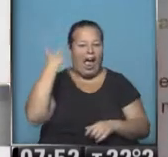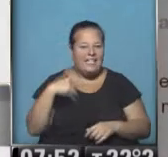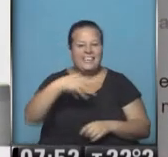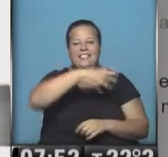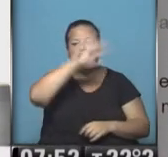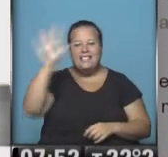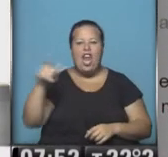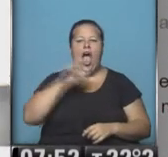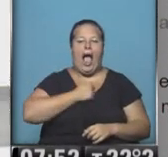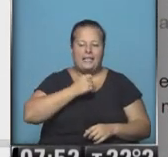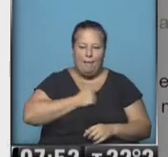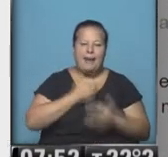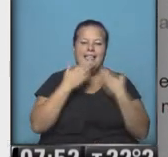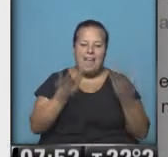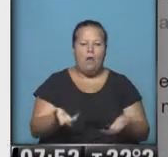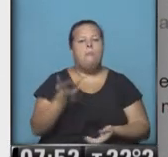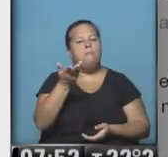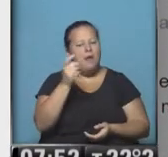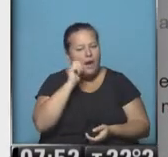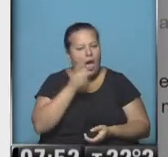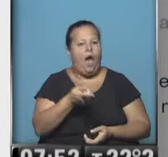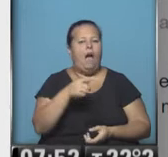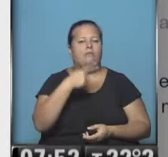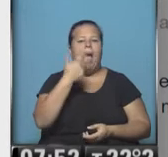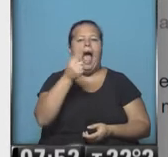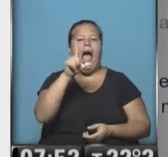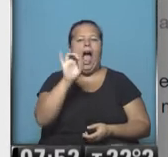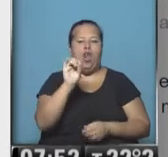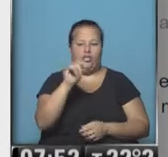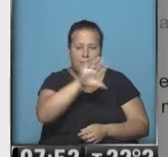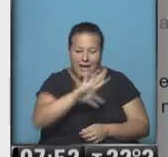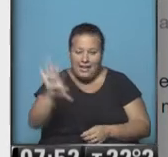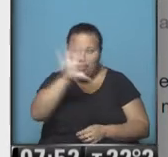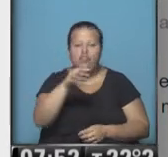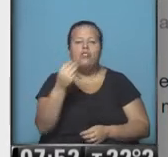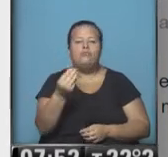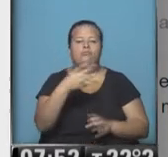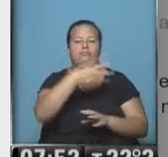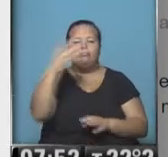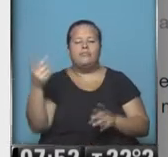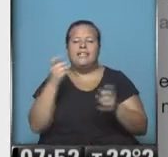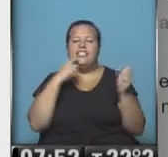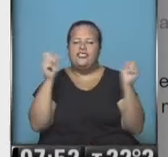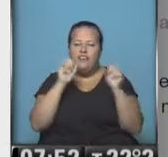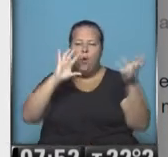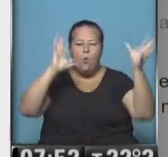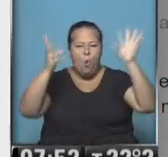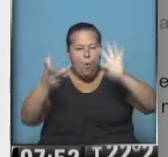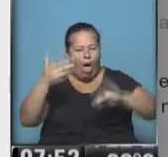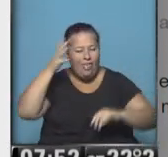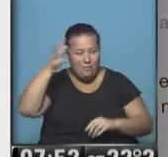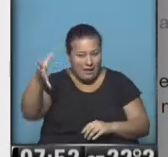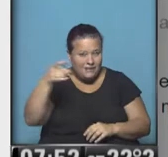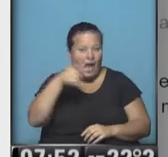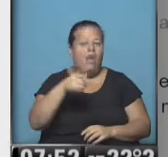cielo de Catamarca. Saludos. Mirá, Pauli, es un halo, es un halo. Eso está compuesto por cristales de hielo. La nubosidad es tan alta,